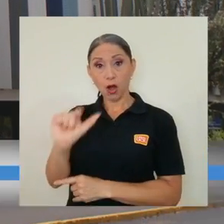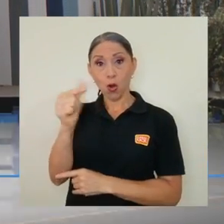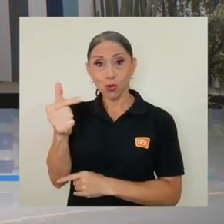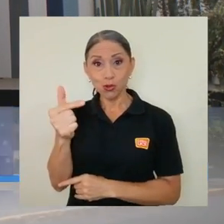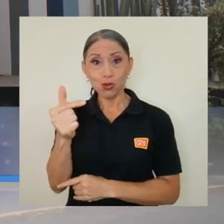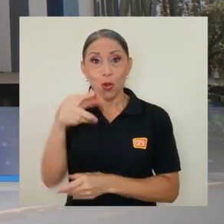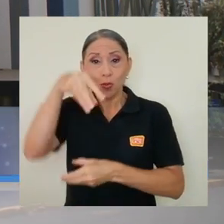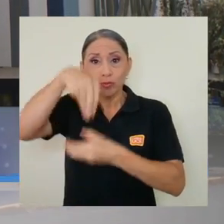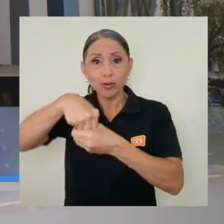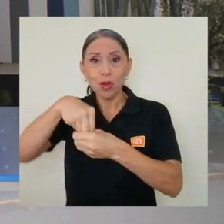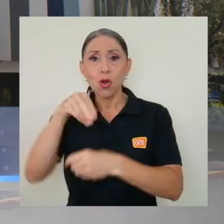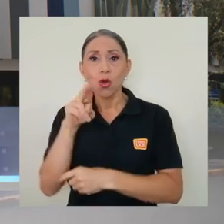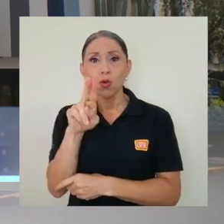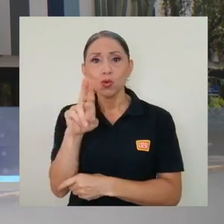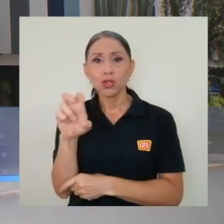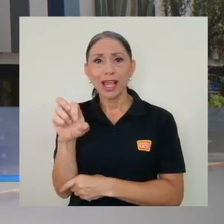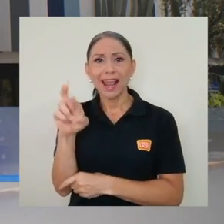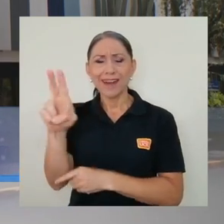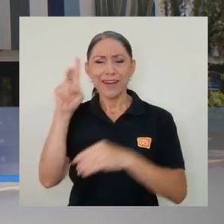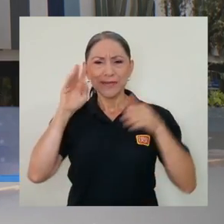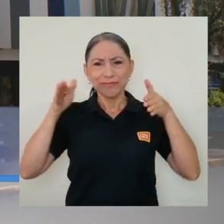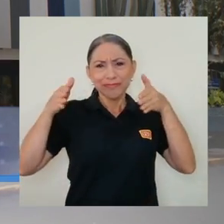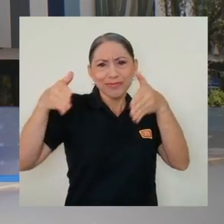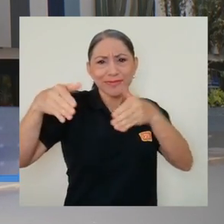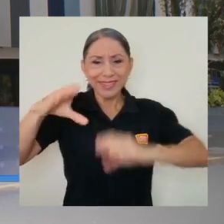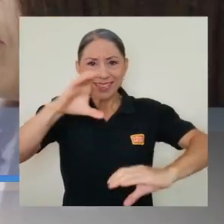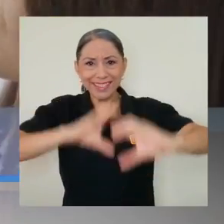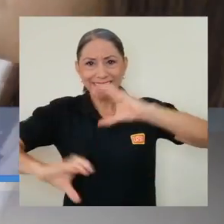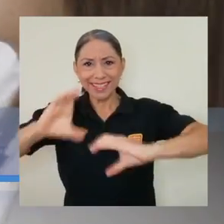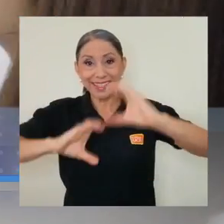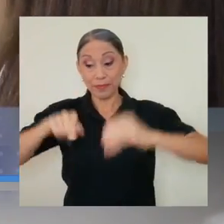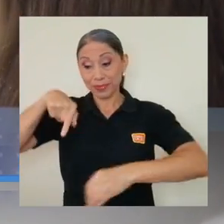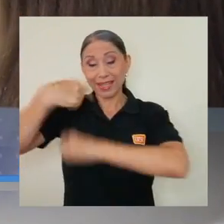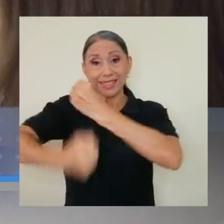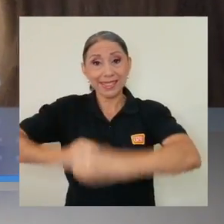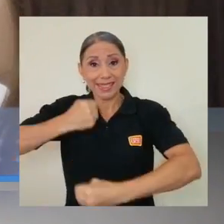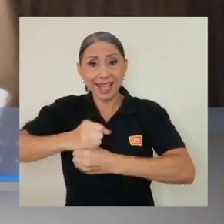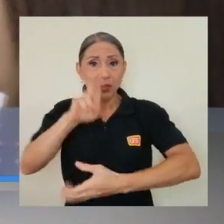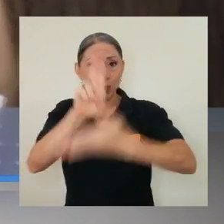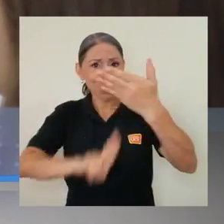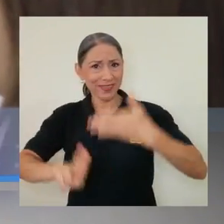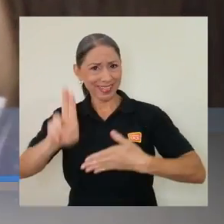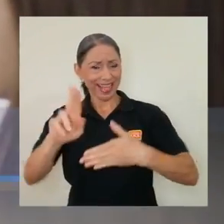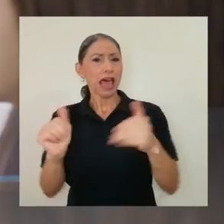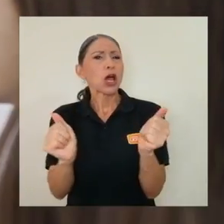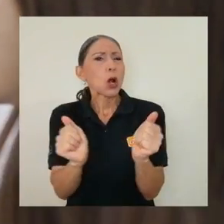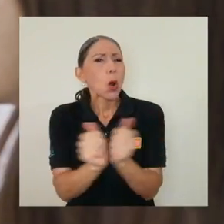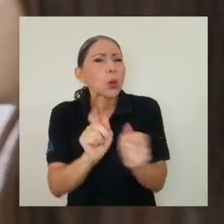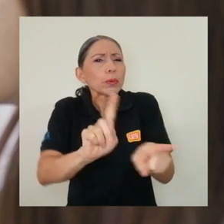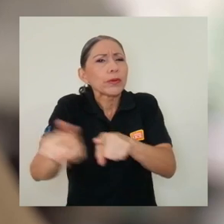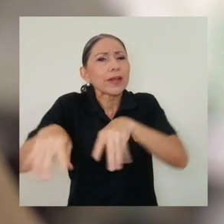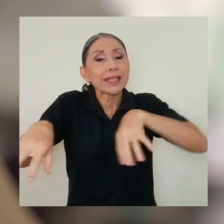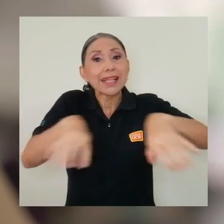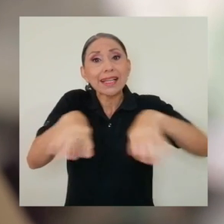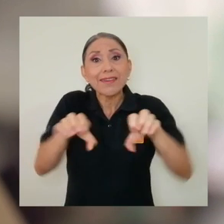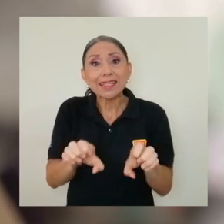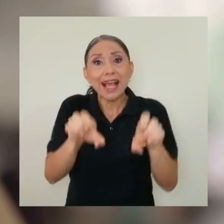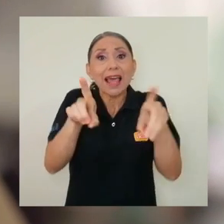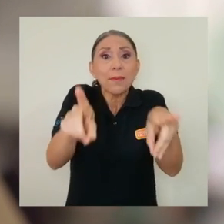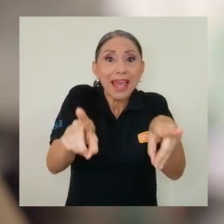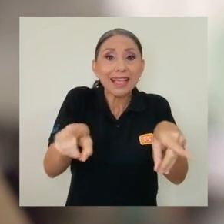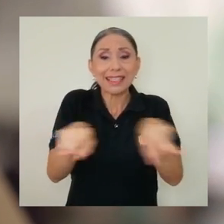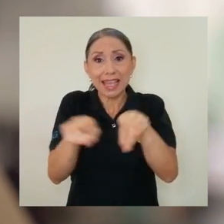agosto en la ucr es el mes dedicado a la ciencia este año la universidad celebra con una serie de actividades